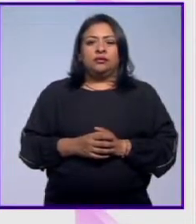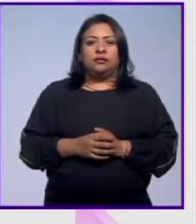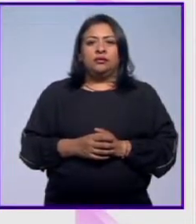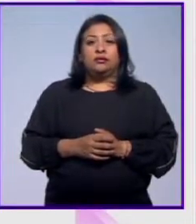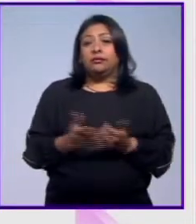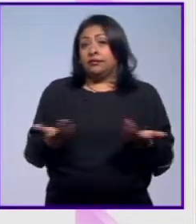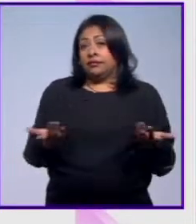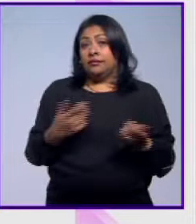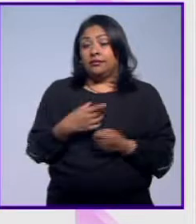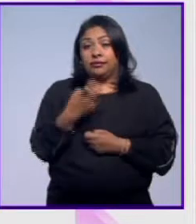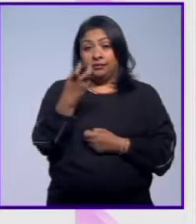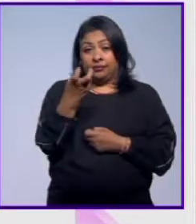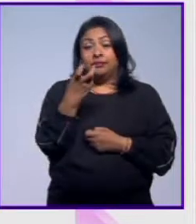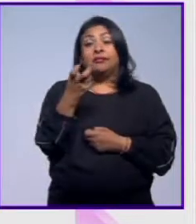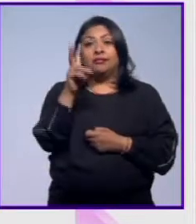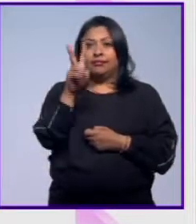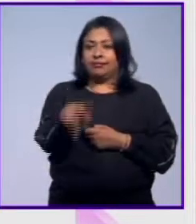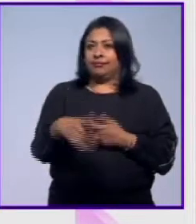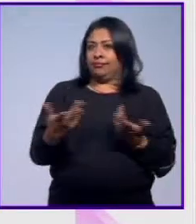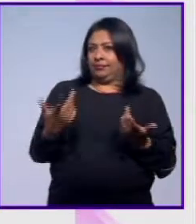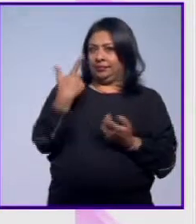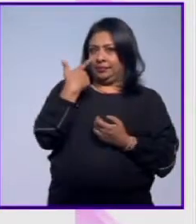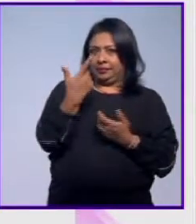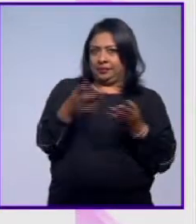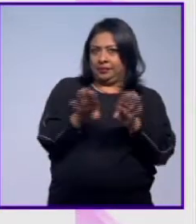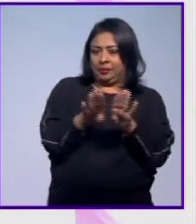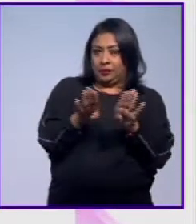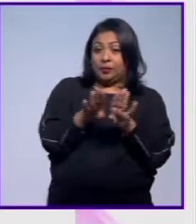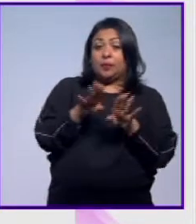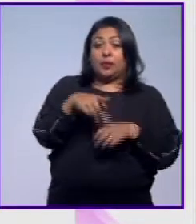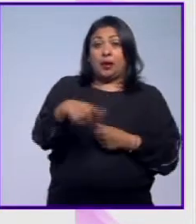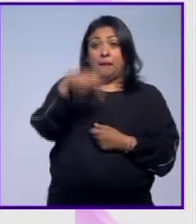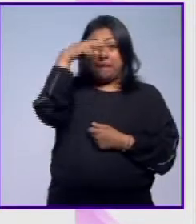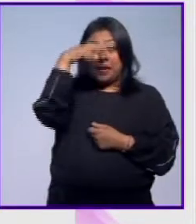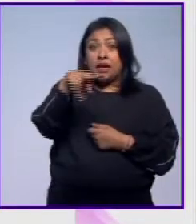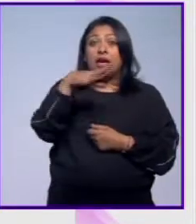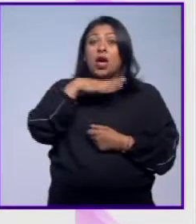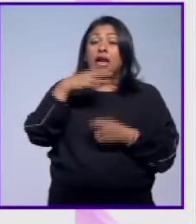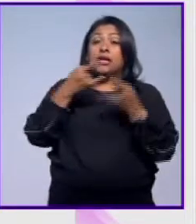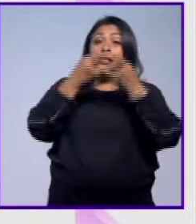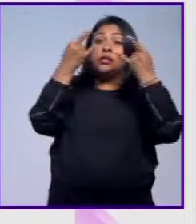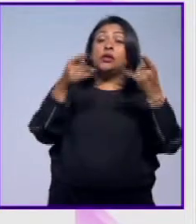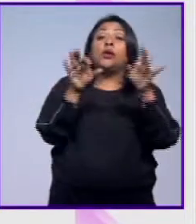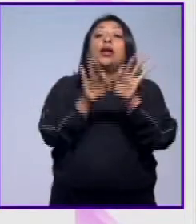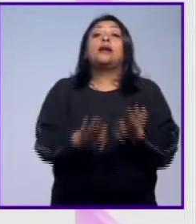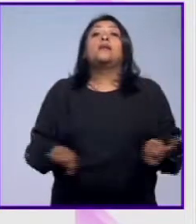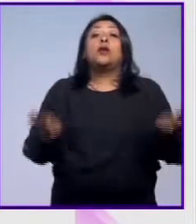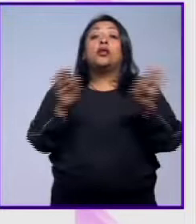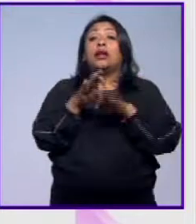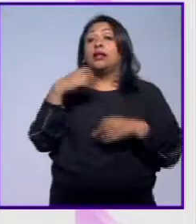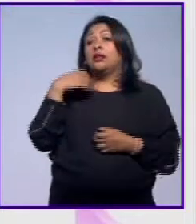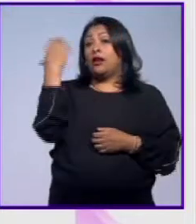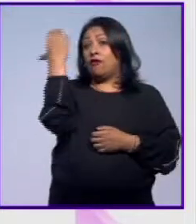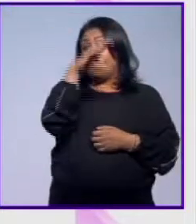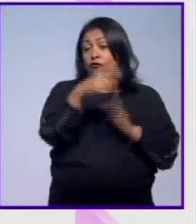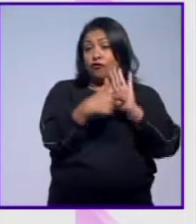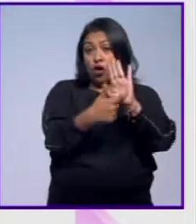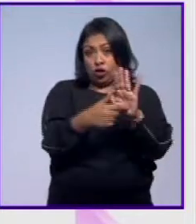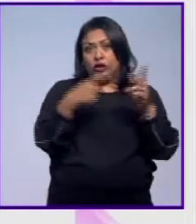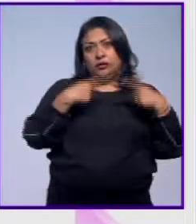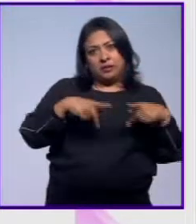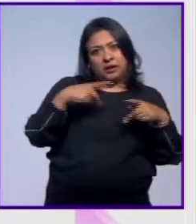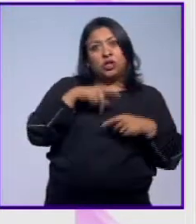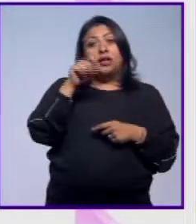Pues esto nos llama la atención, Laura, porque en México ha habido una historia muy importante de fotógrafos y de